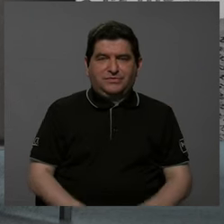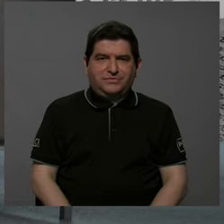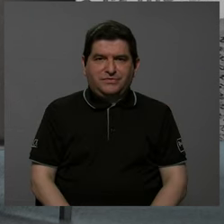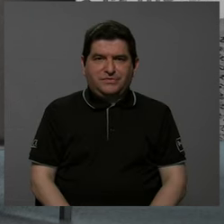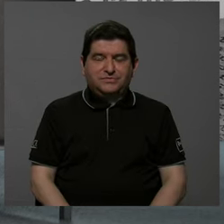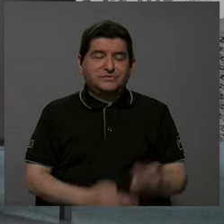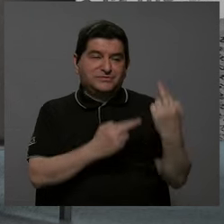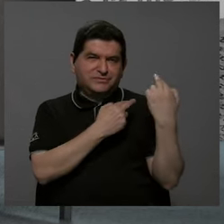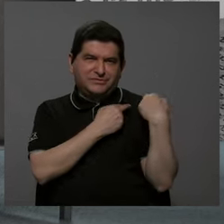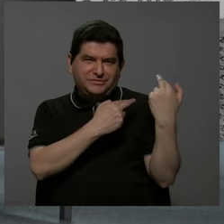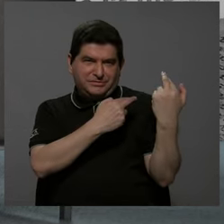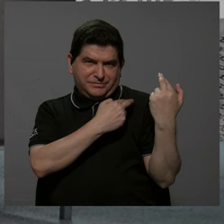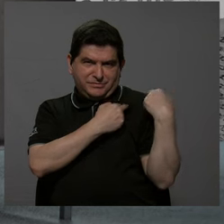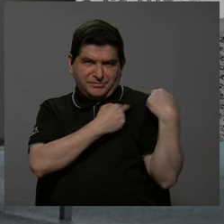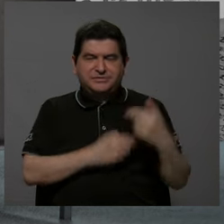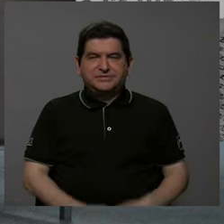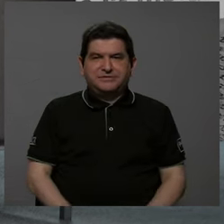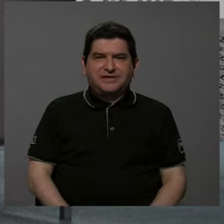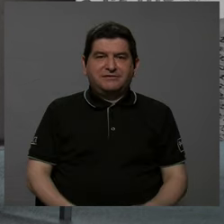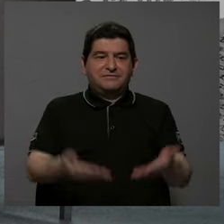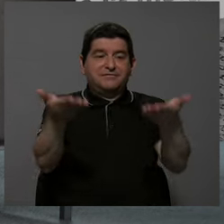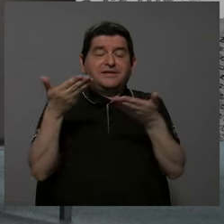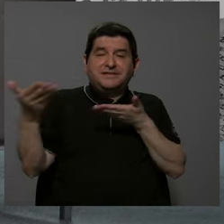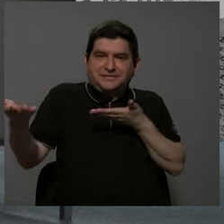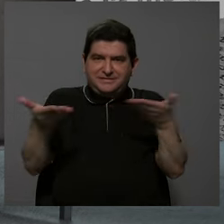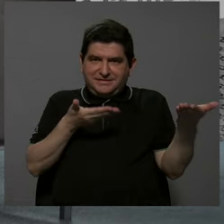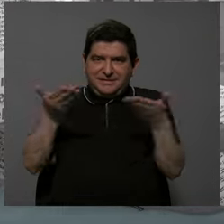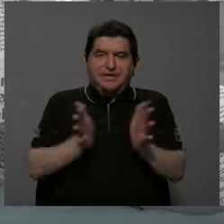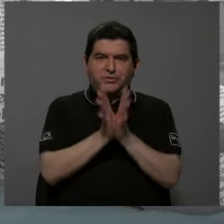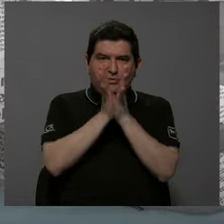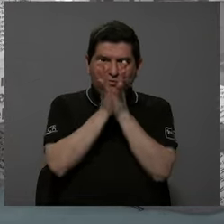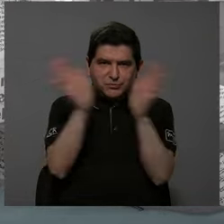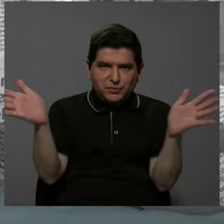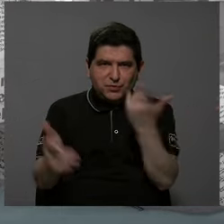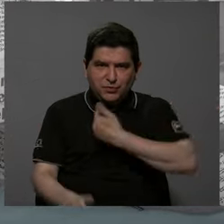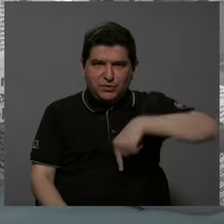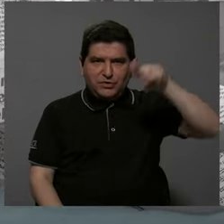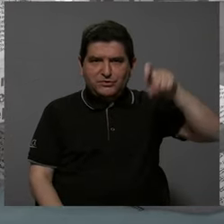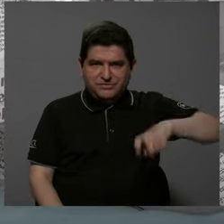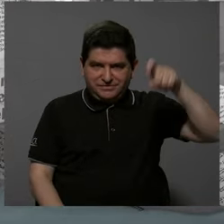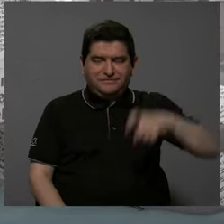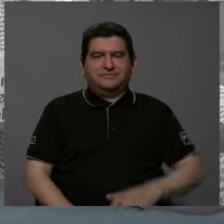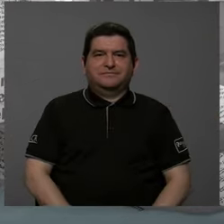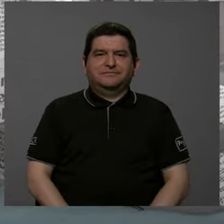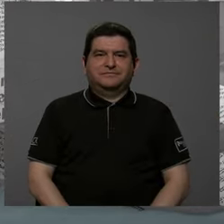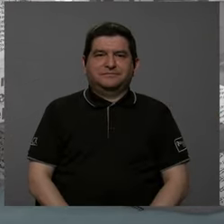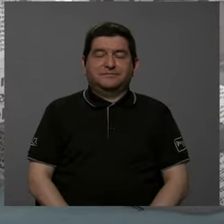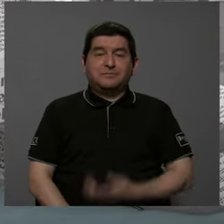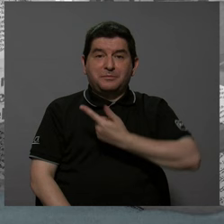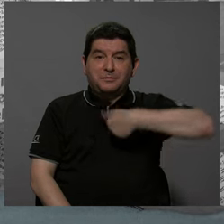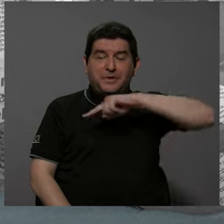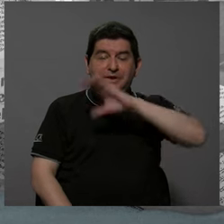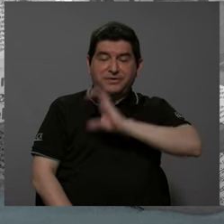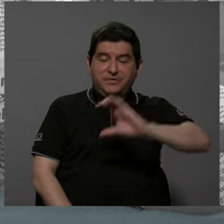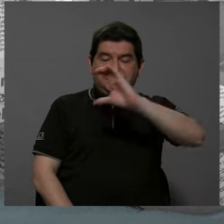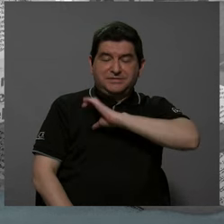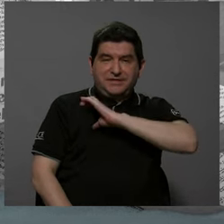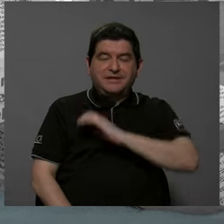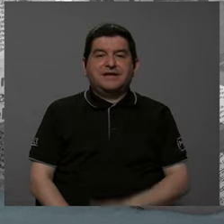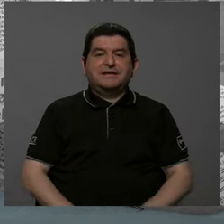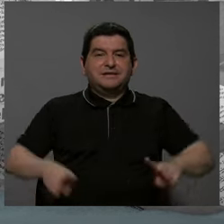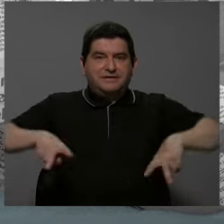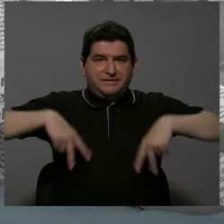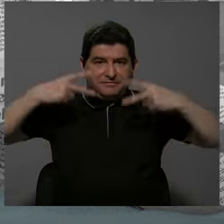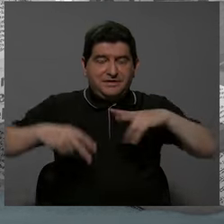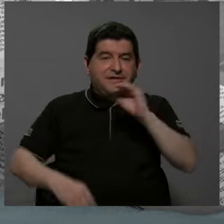responsables de darnos los servicios públicos que nosotros necesitamos para nuestra calidad de vida, para mejorar nuestra